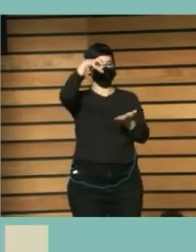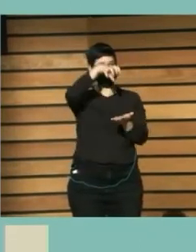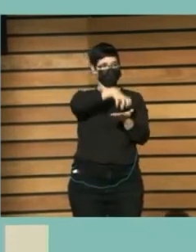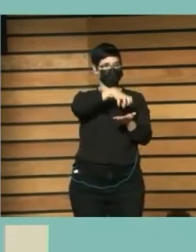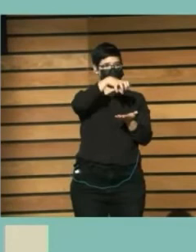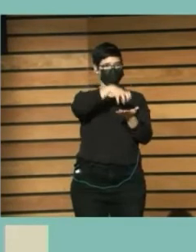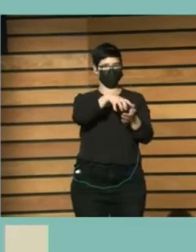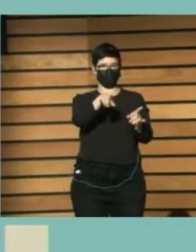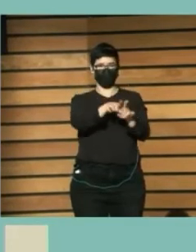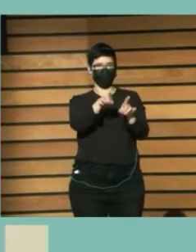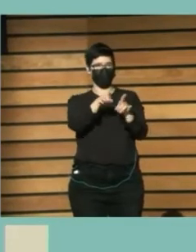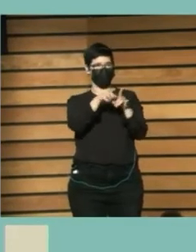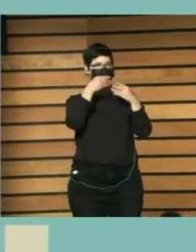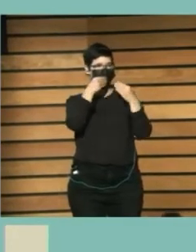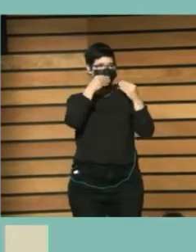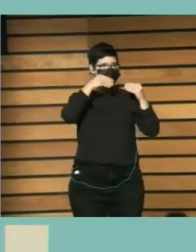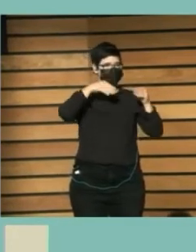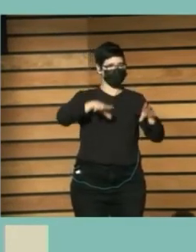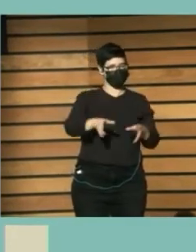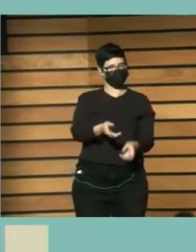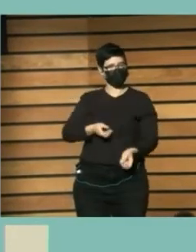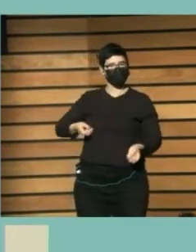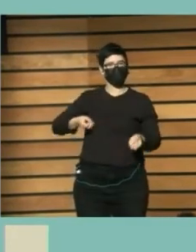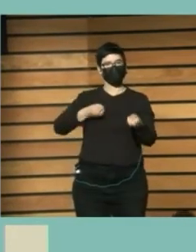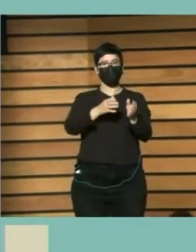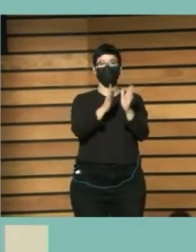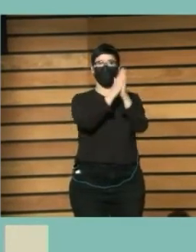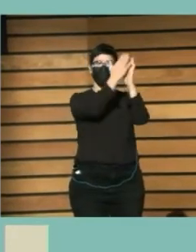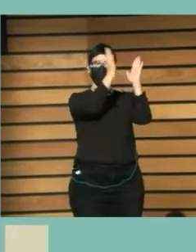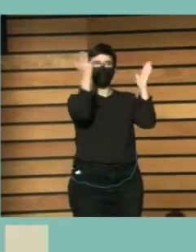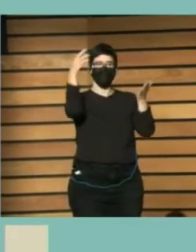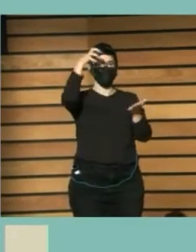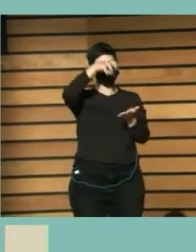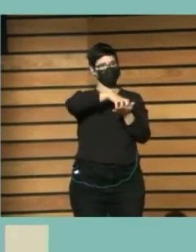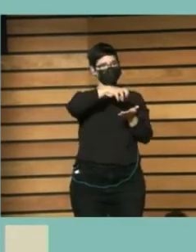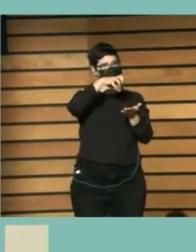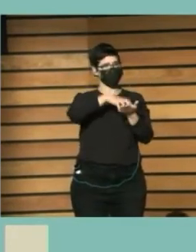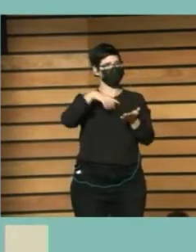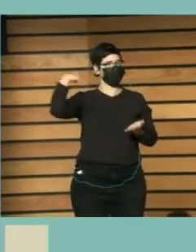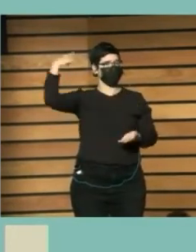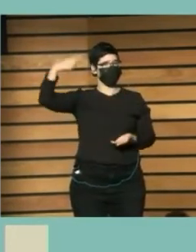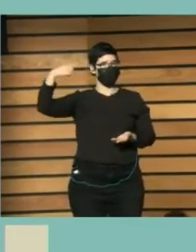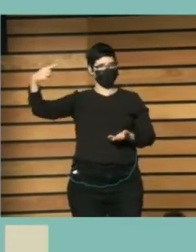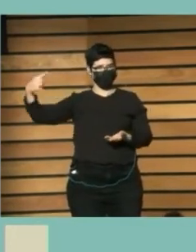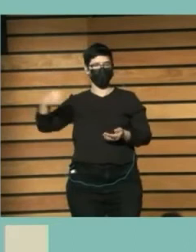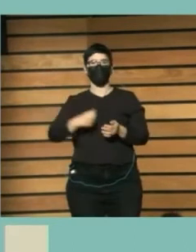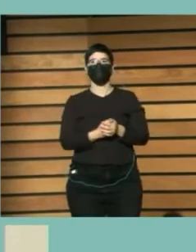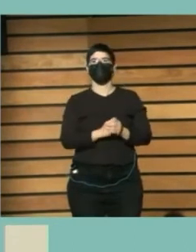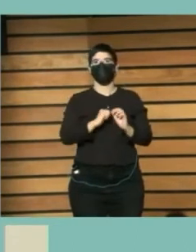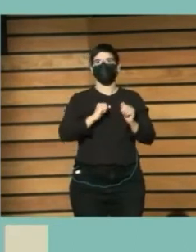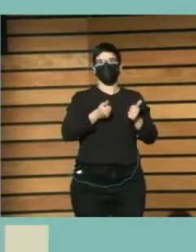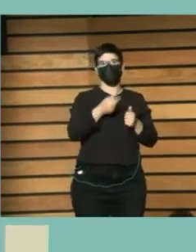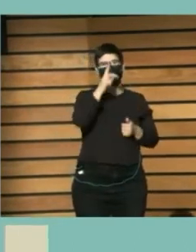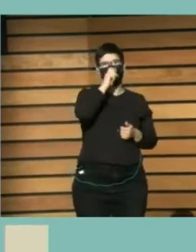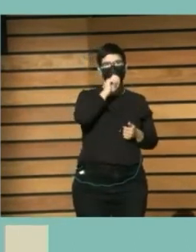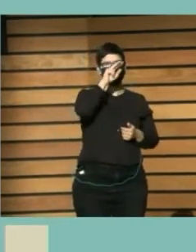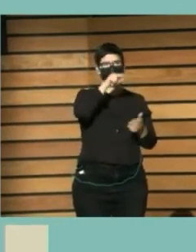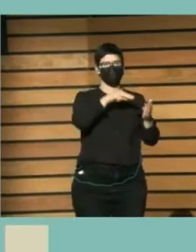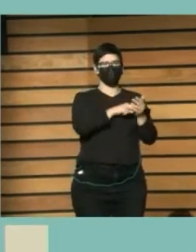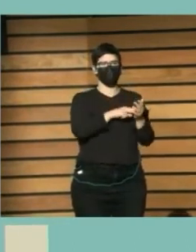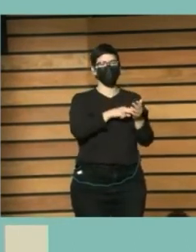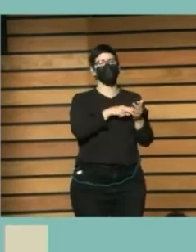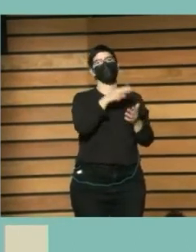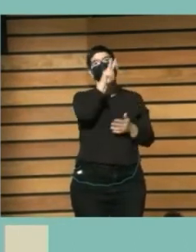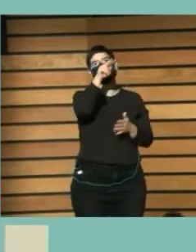Es una historia Que les cuento De una biblioteca De Londres Al principio De los años 2000 2001 2002 Más o menos